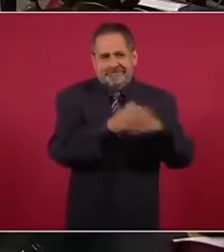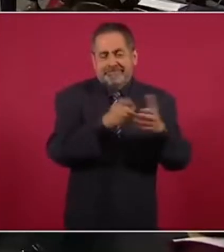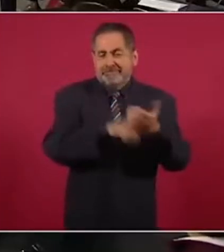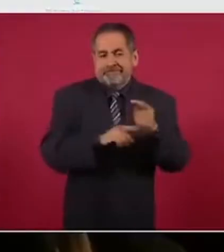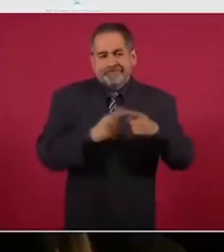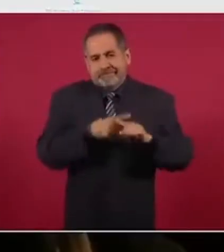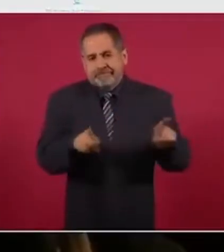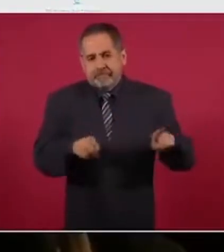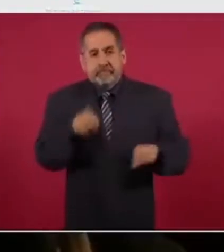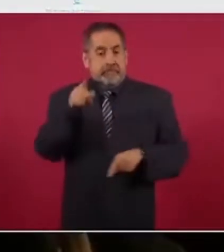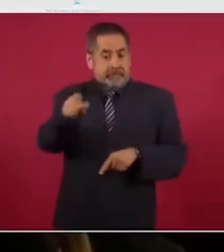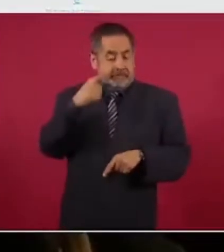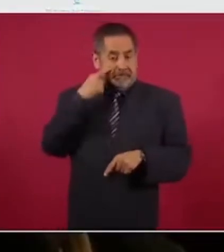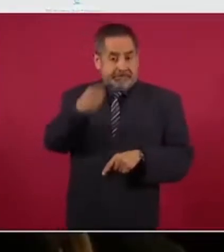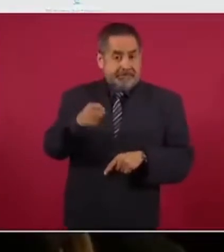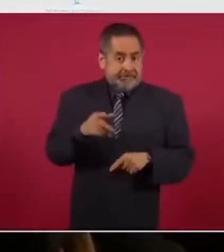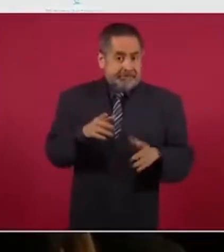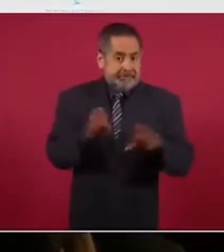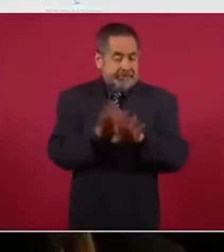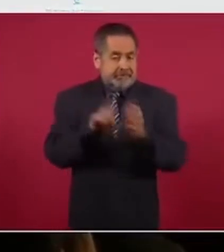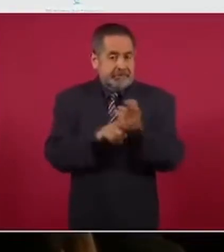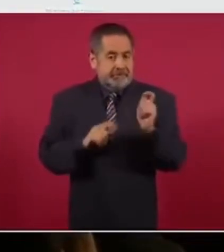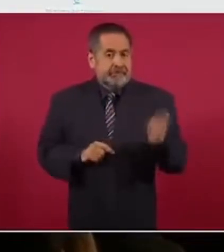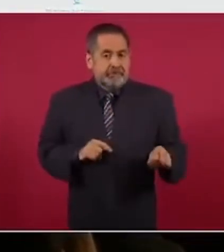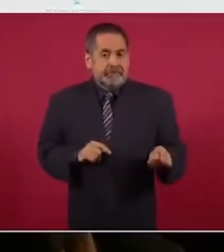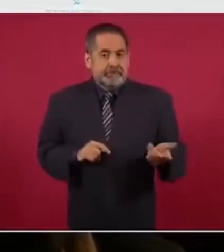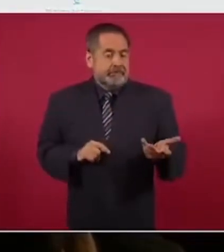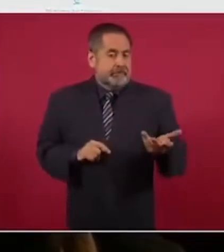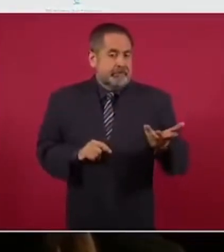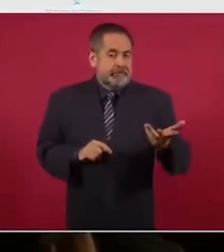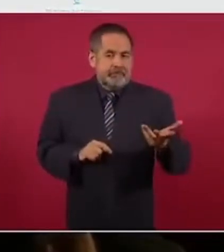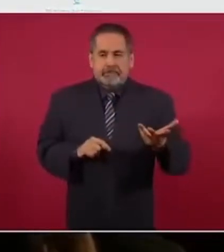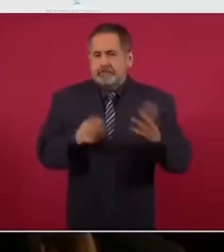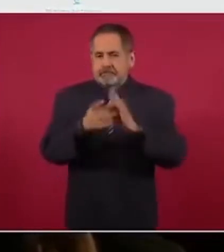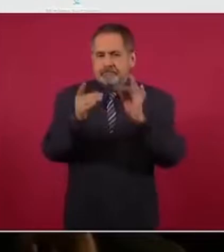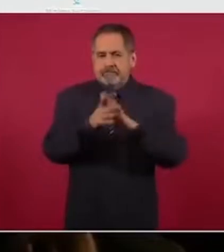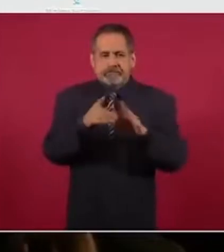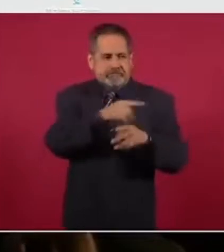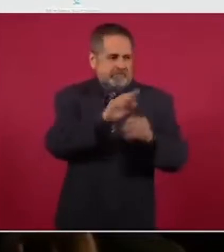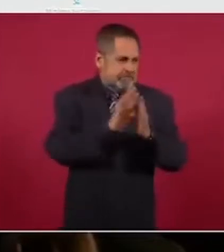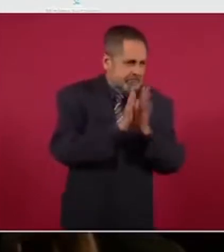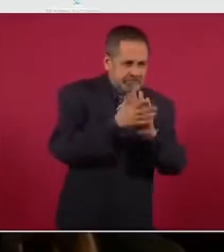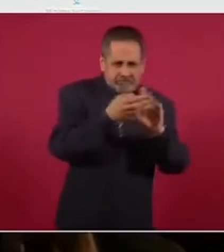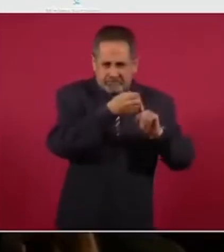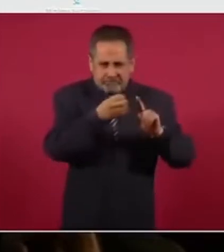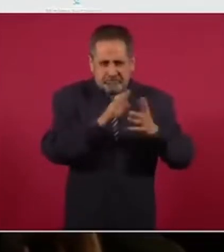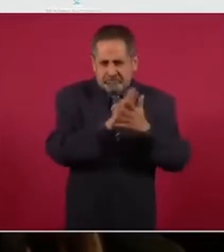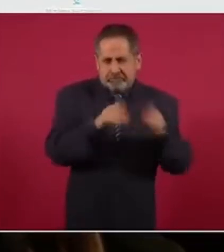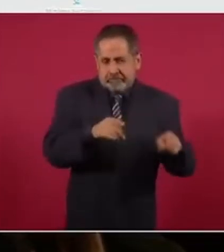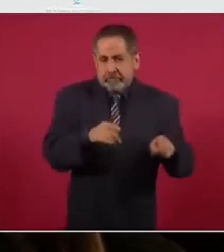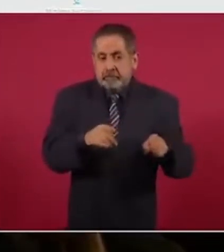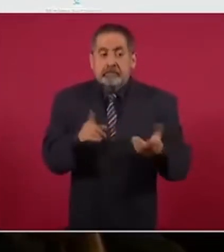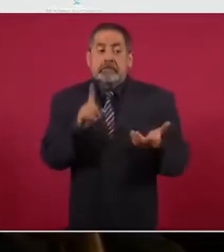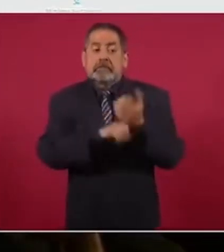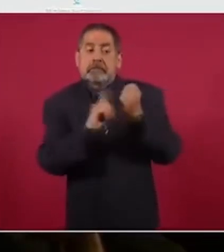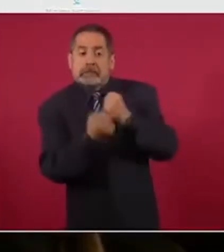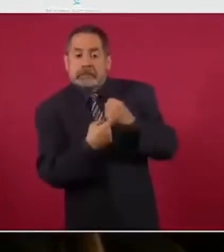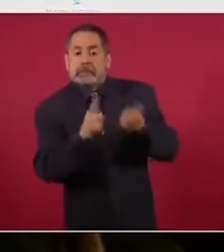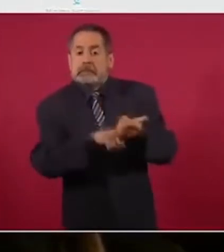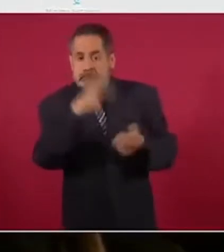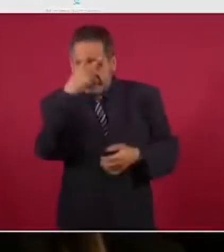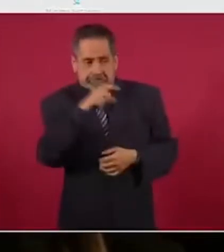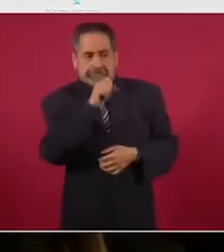porque aquí estamos hablando de la delincuencia, vamos a decir, organizada, pero en México